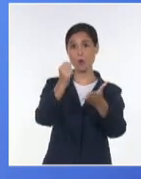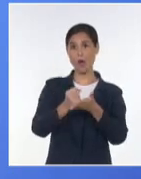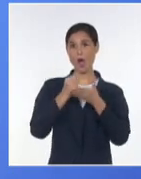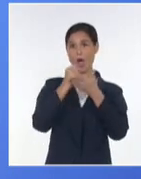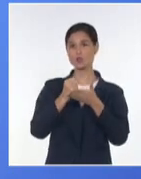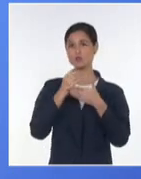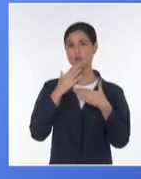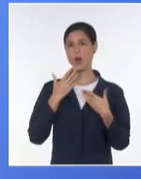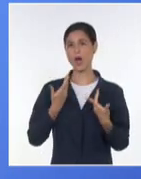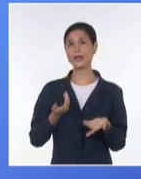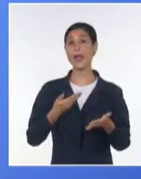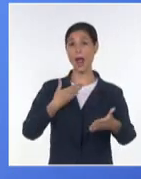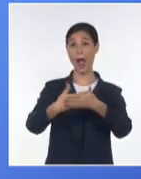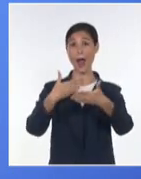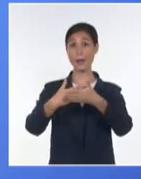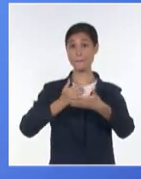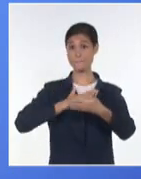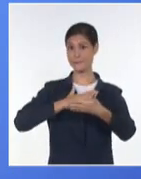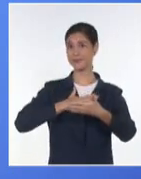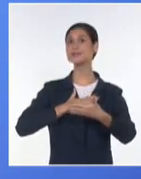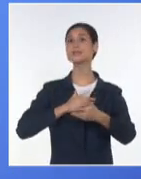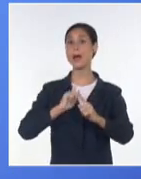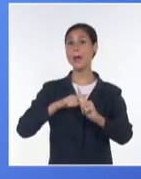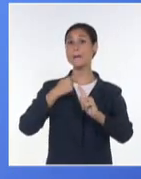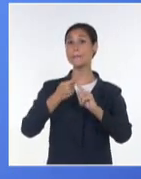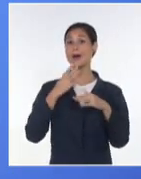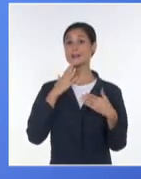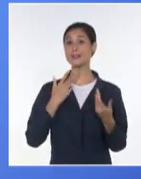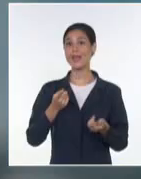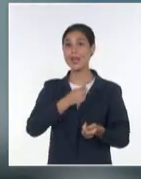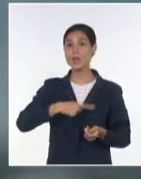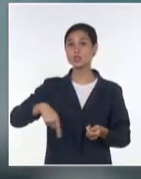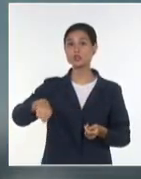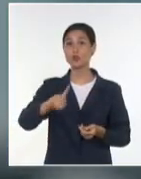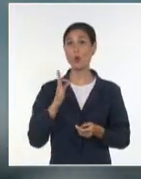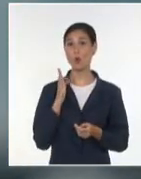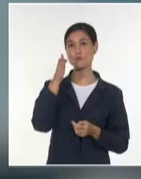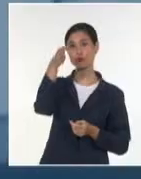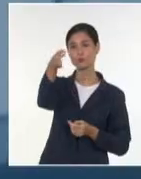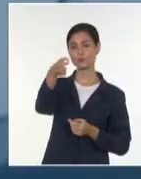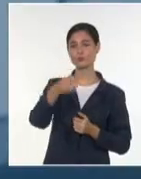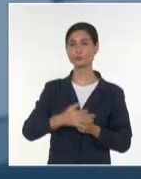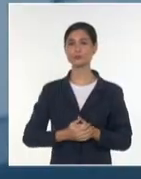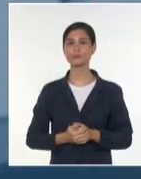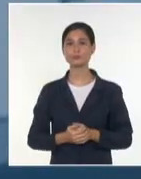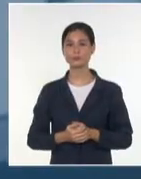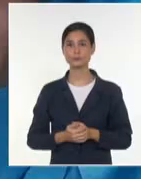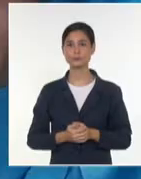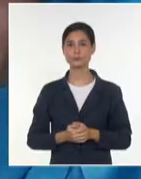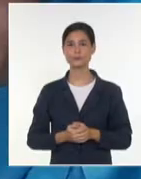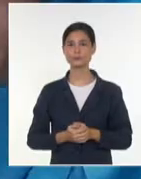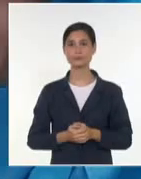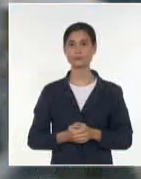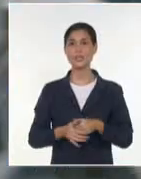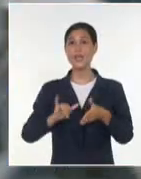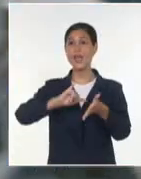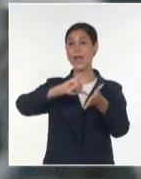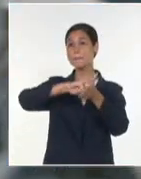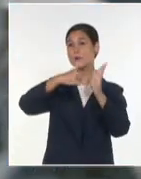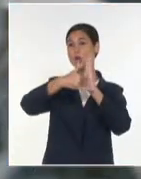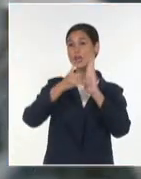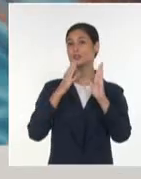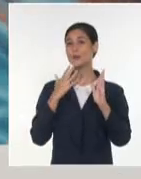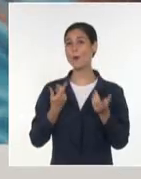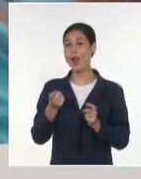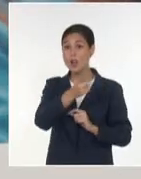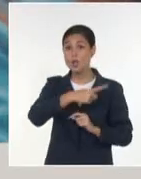operativo de la empresa y que proyecten tomas de decisiones de cara al futuro. Esta iniciativa es posible gracias a una madurez